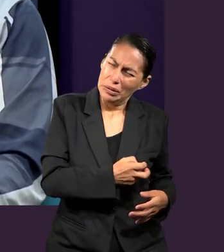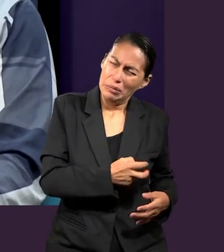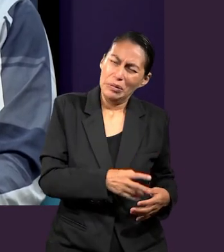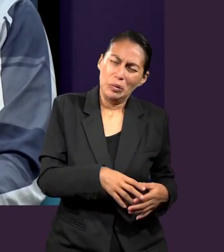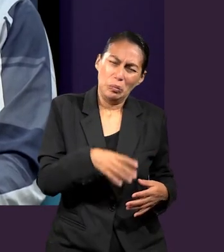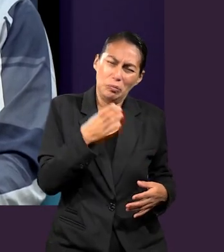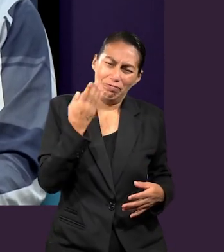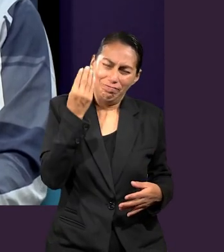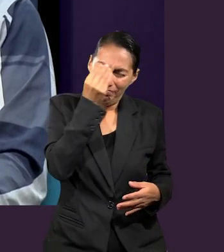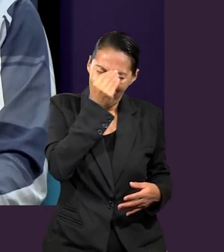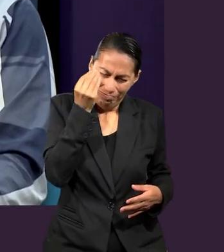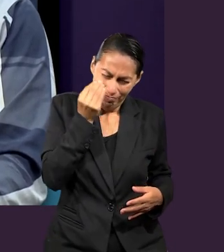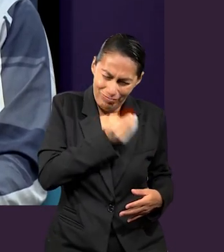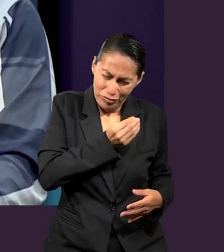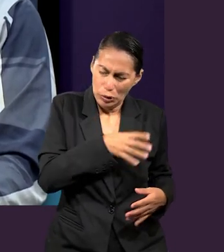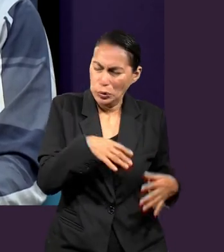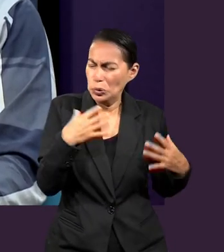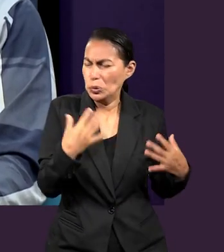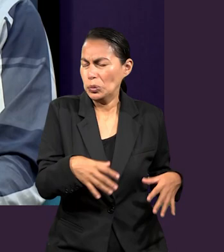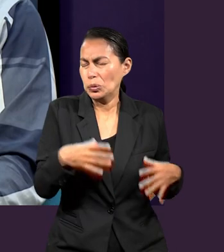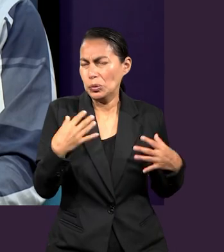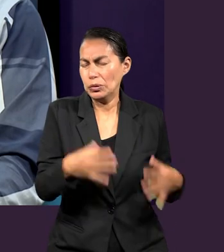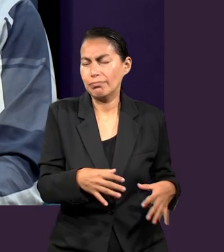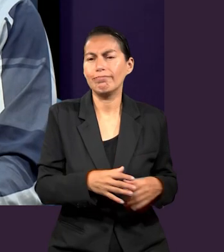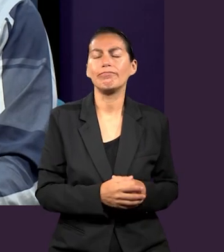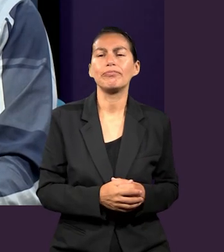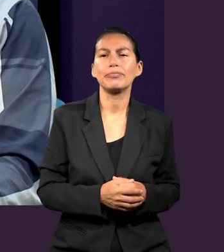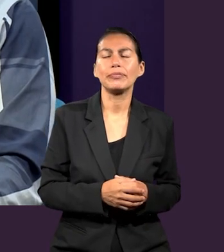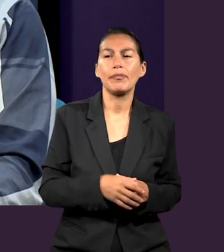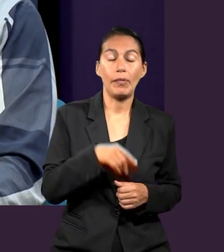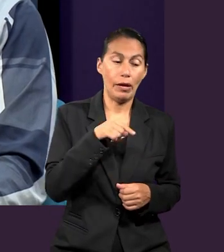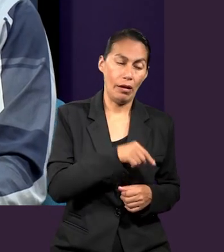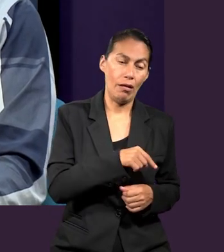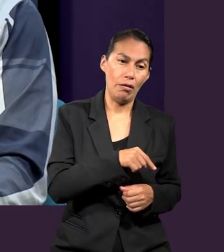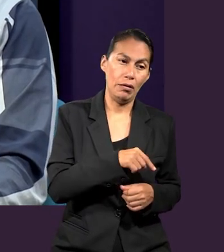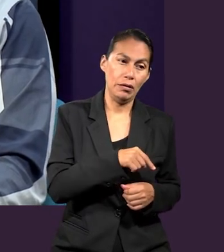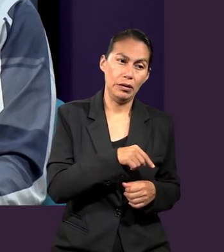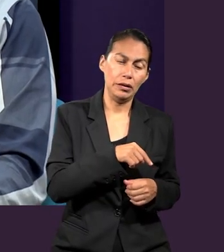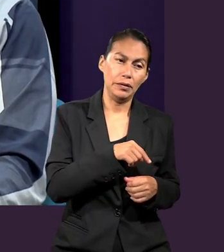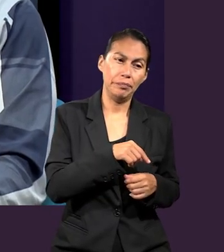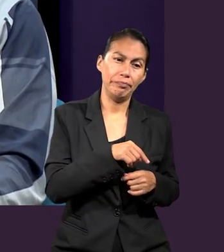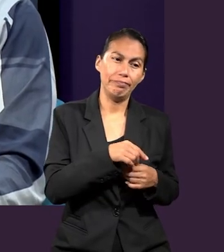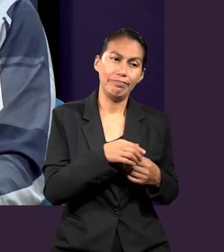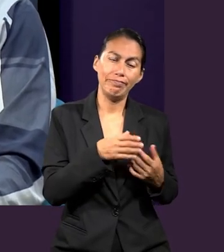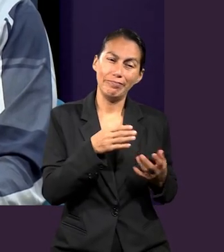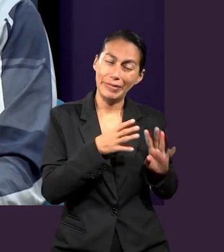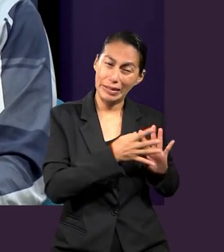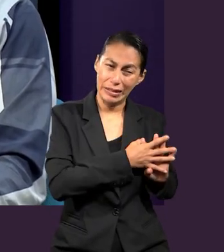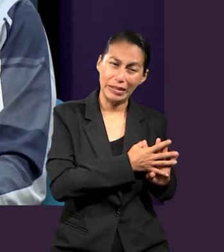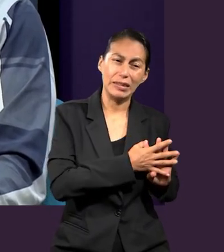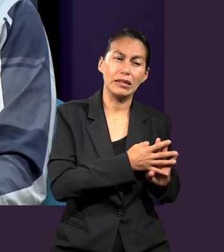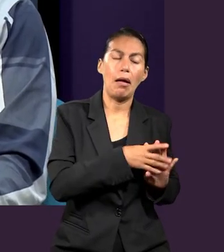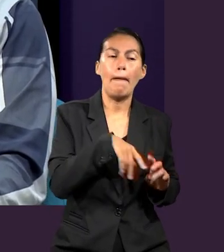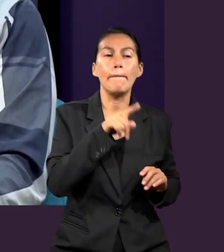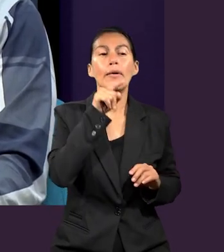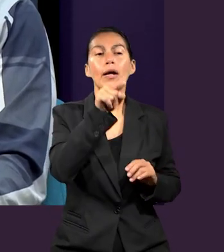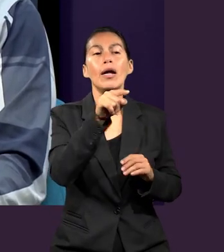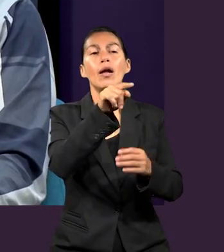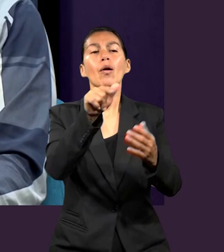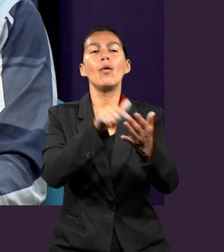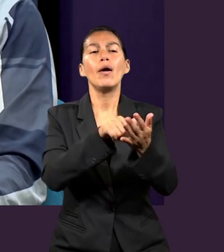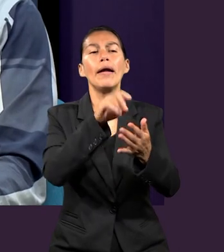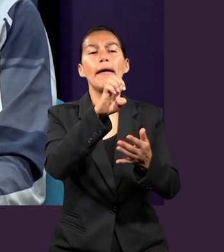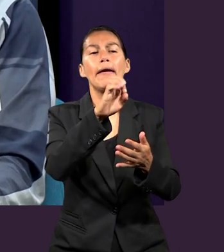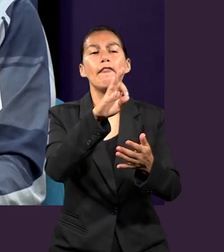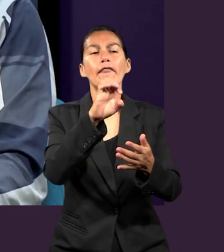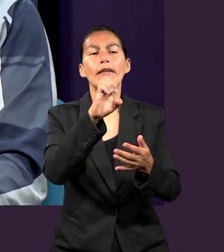adentro, y lo que se sabe de Efesios era una gran ciudad, rica y